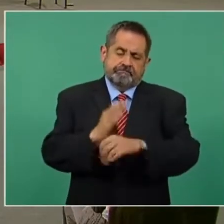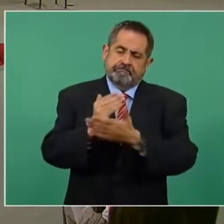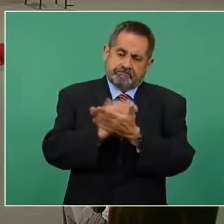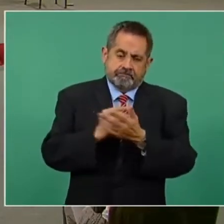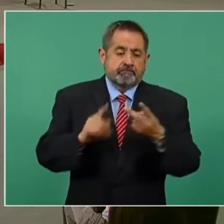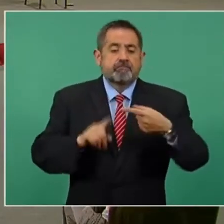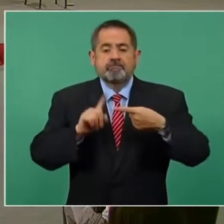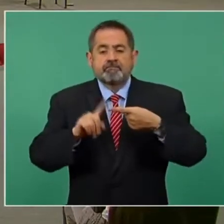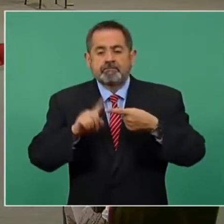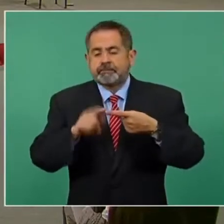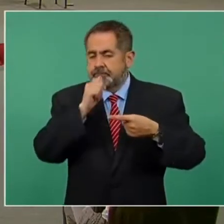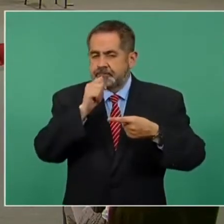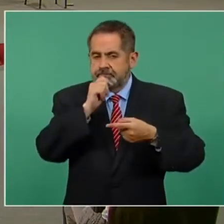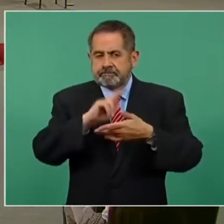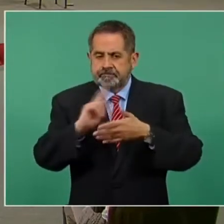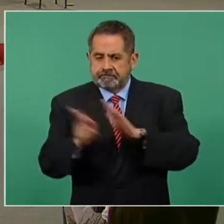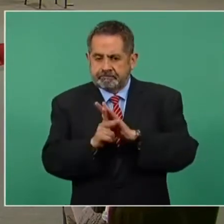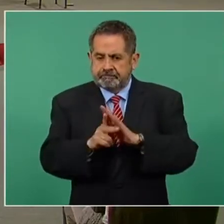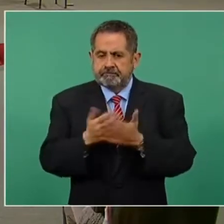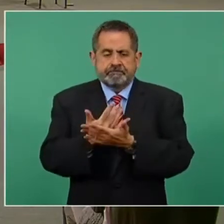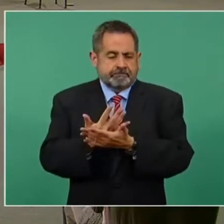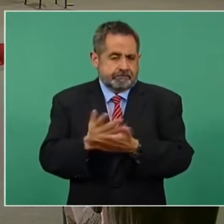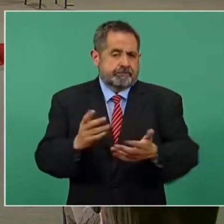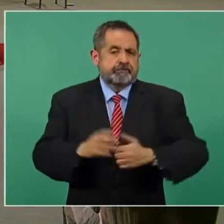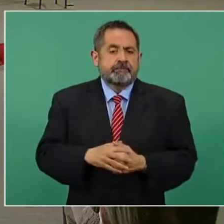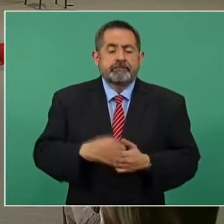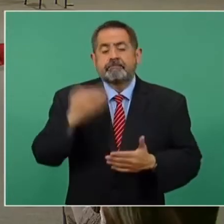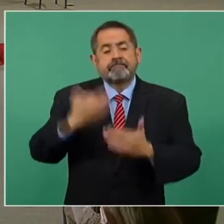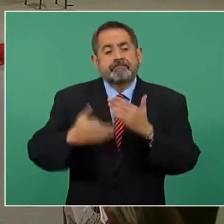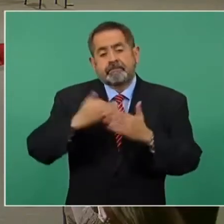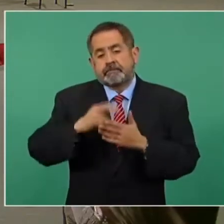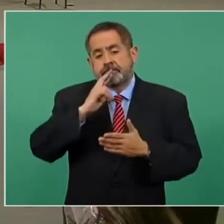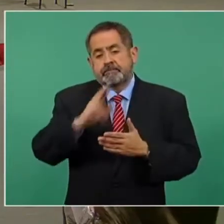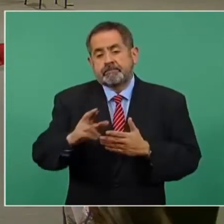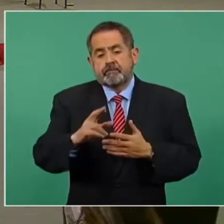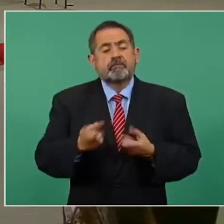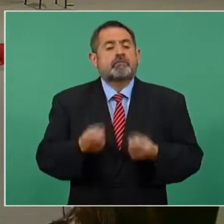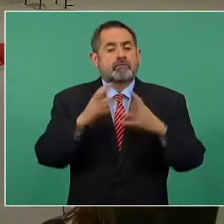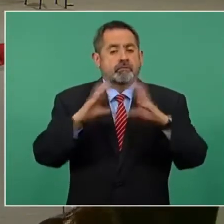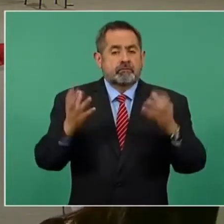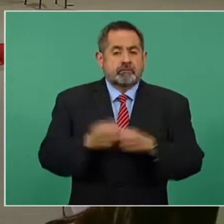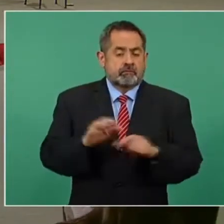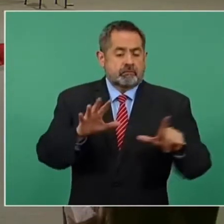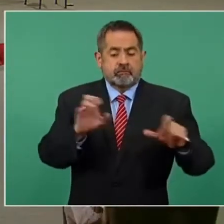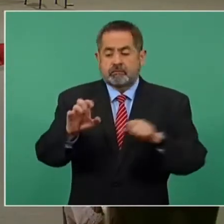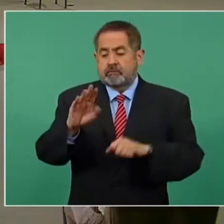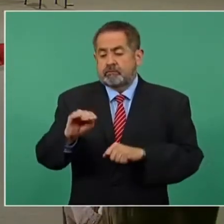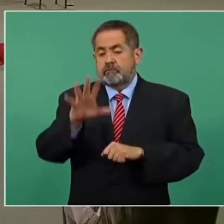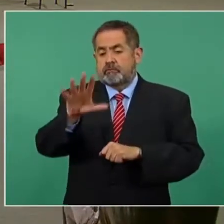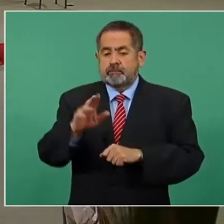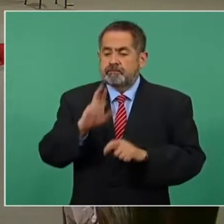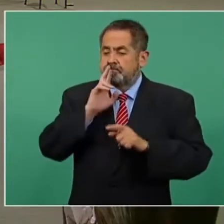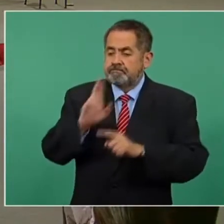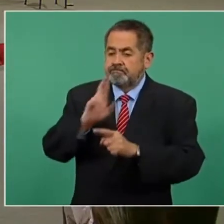pendiente. Y nos quedan por resolver 795 casos,